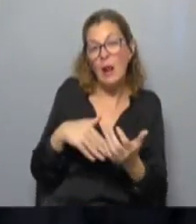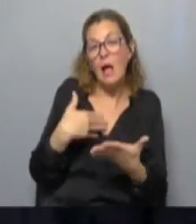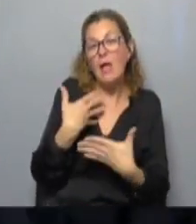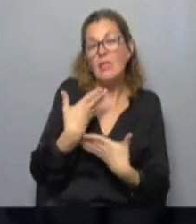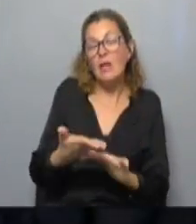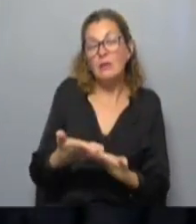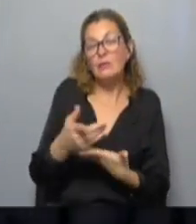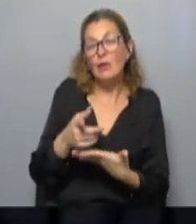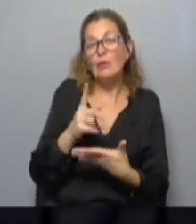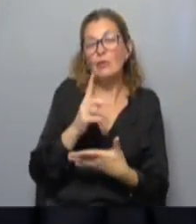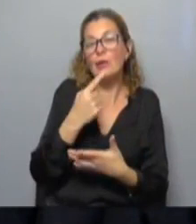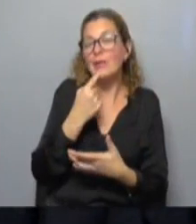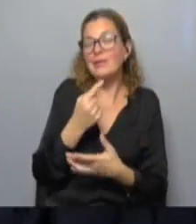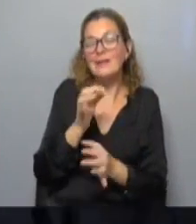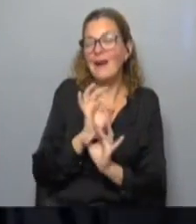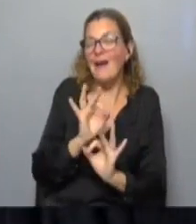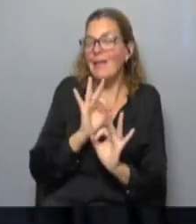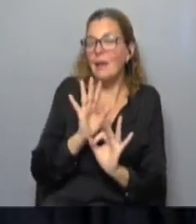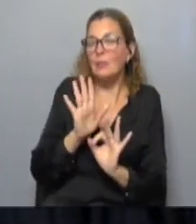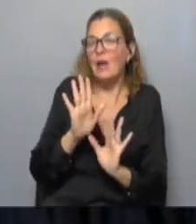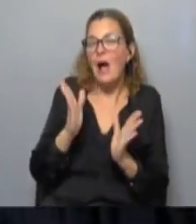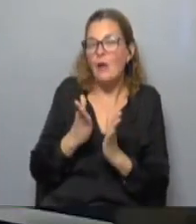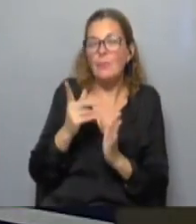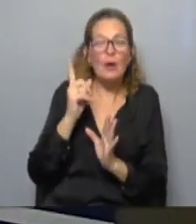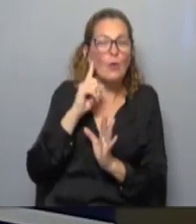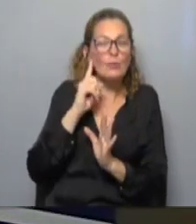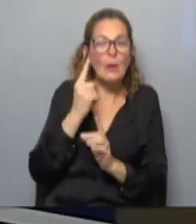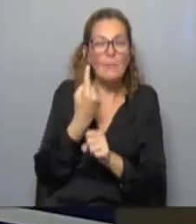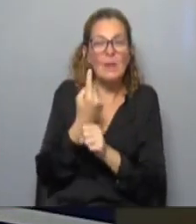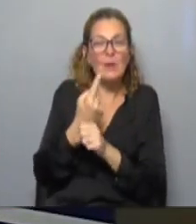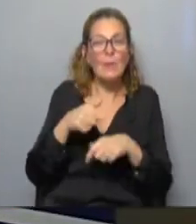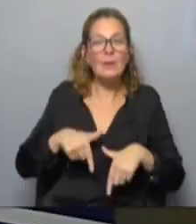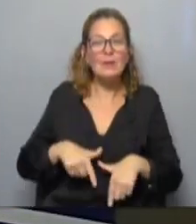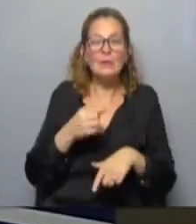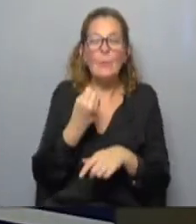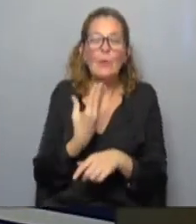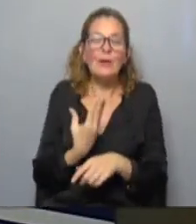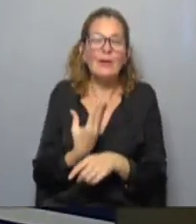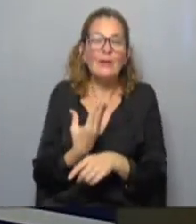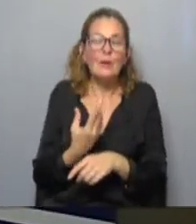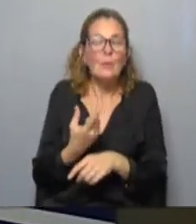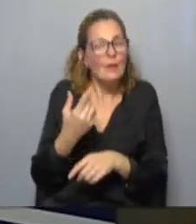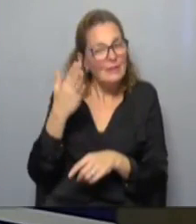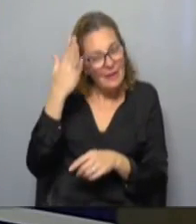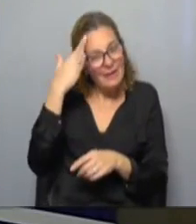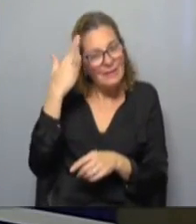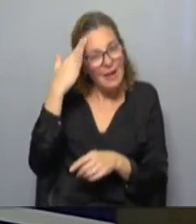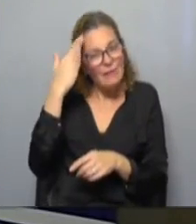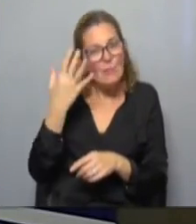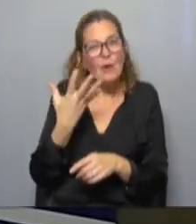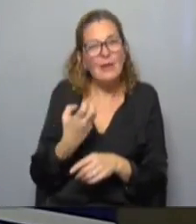Yo no querría decir nada por el momento hasta no escuchar al ministro porque nuestra intención es